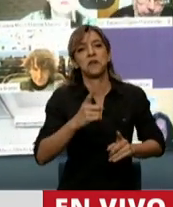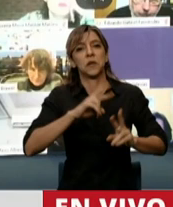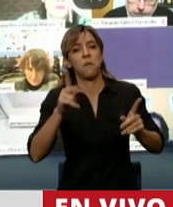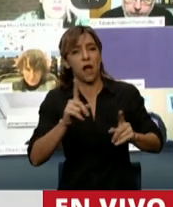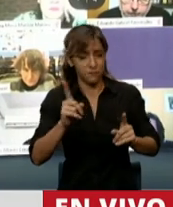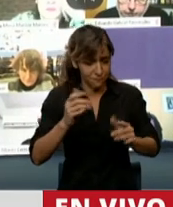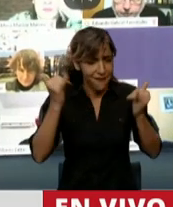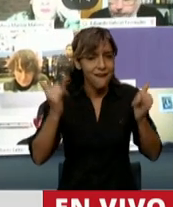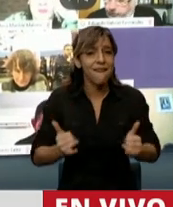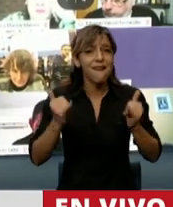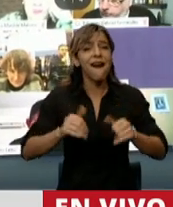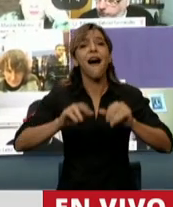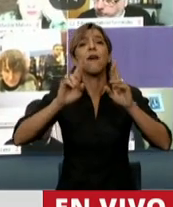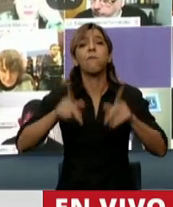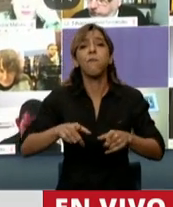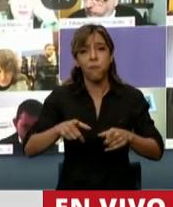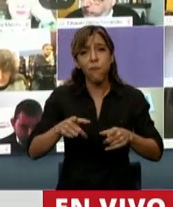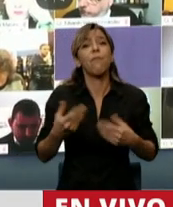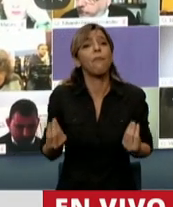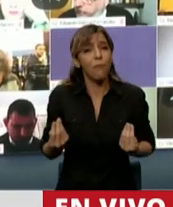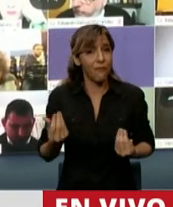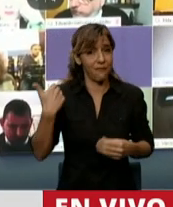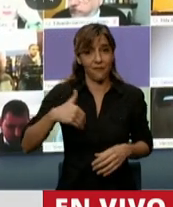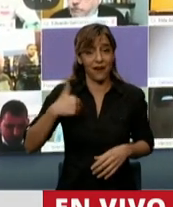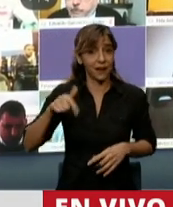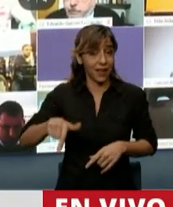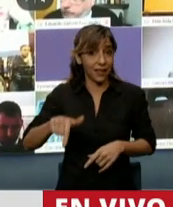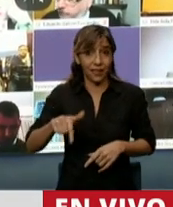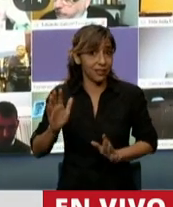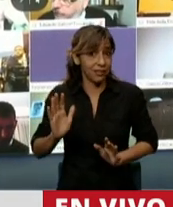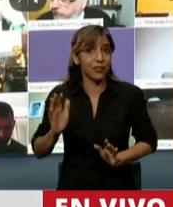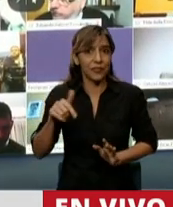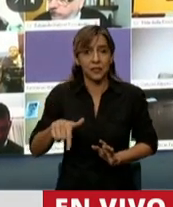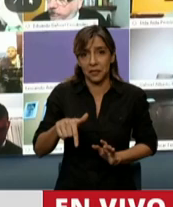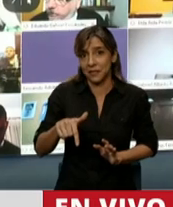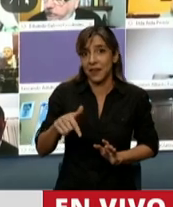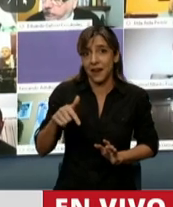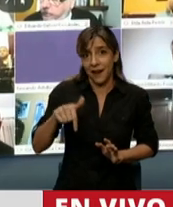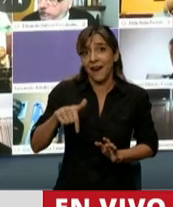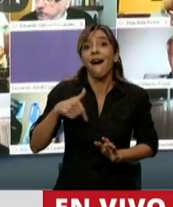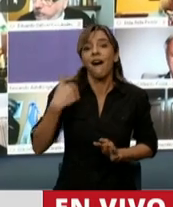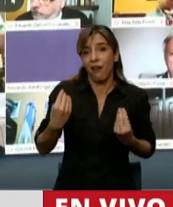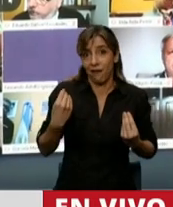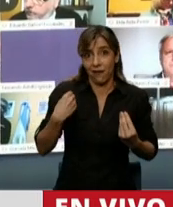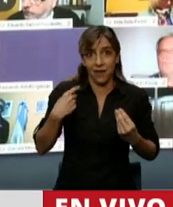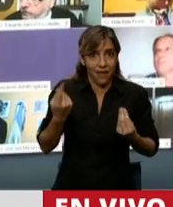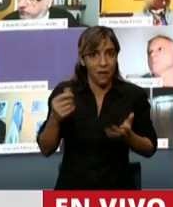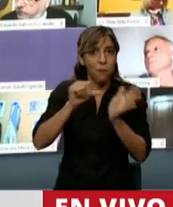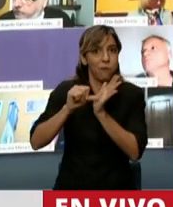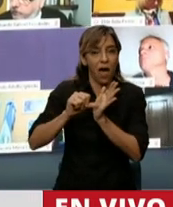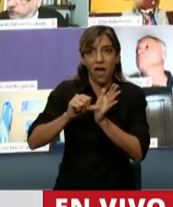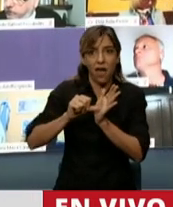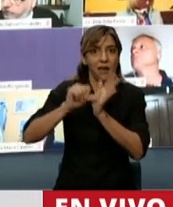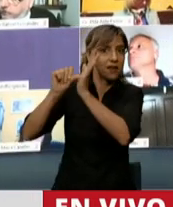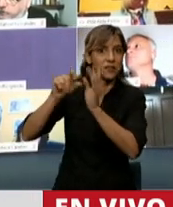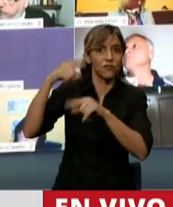Argentina en los primeros diez países del mundo en cómo tratar este problema de la pandemia. Nos ponemos